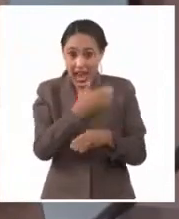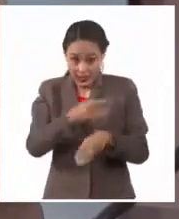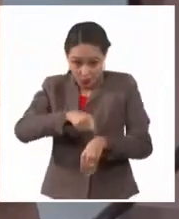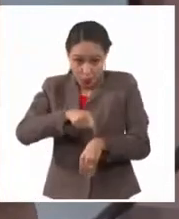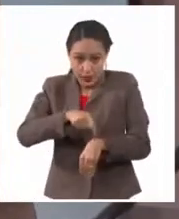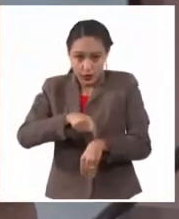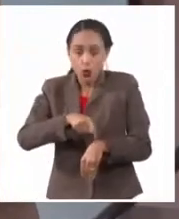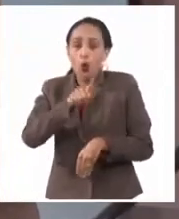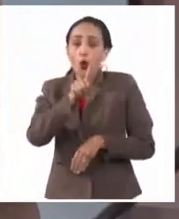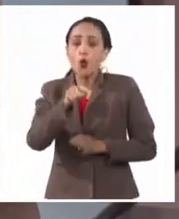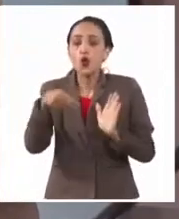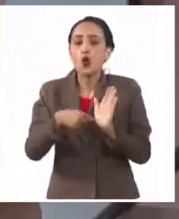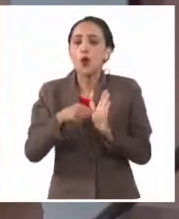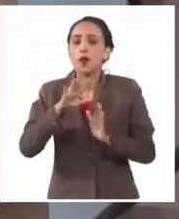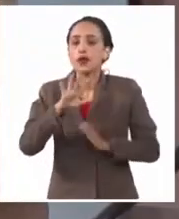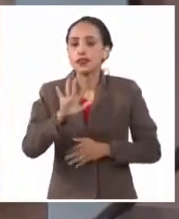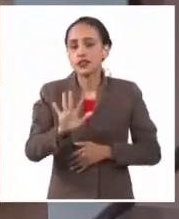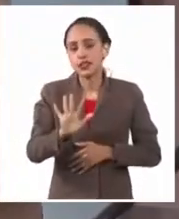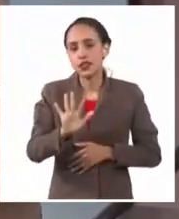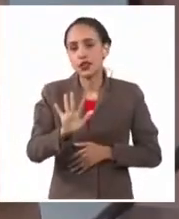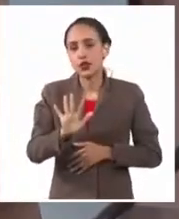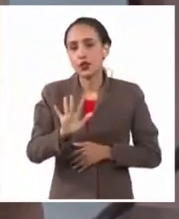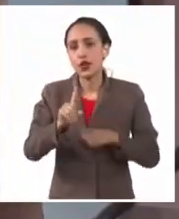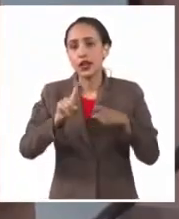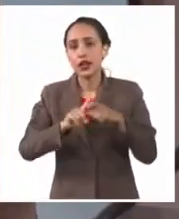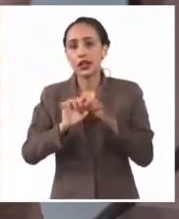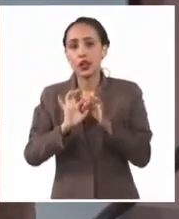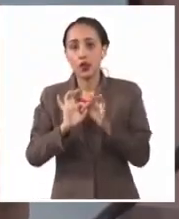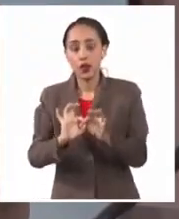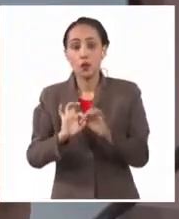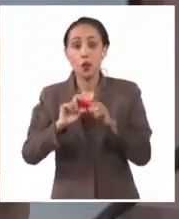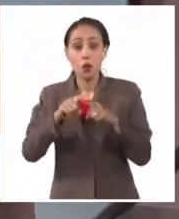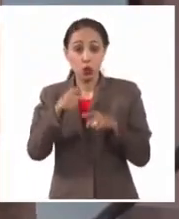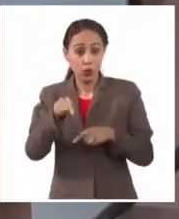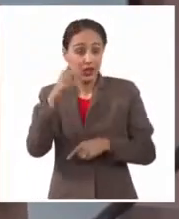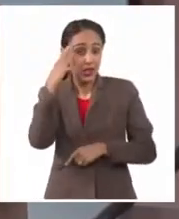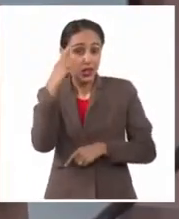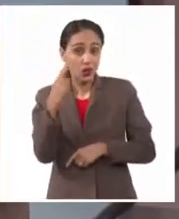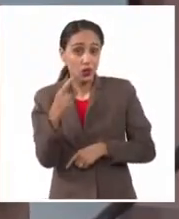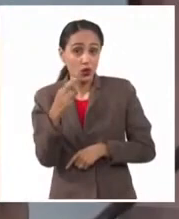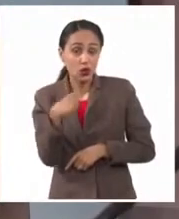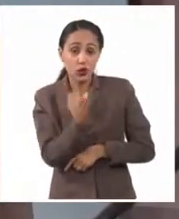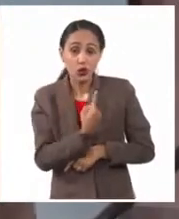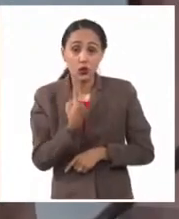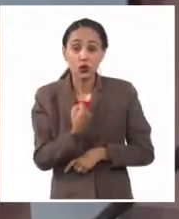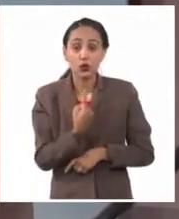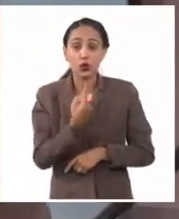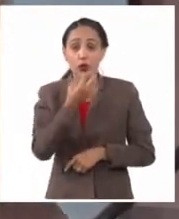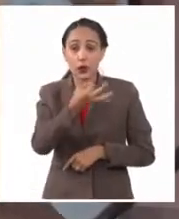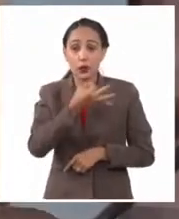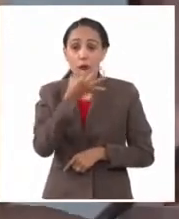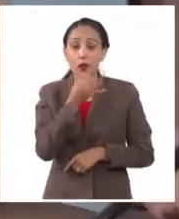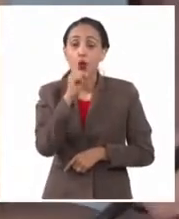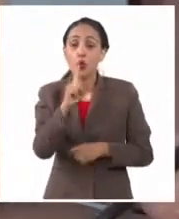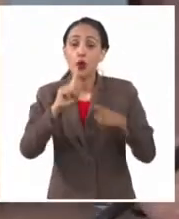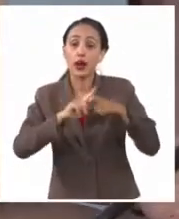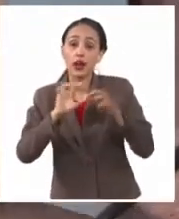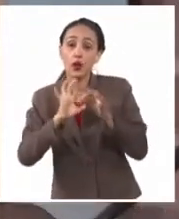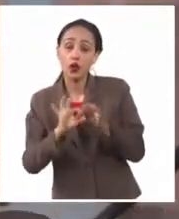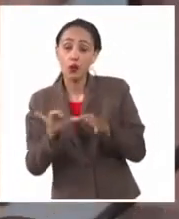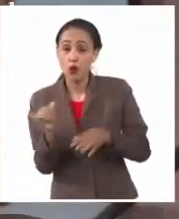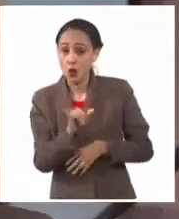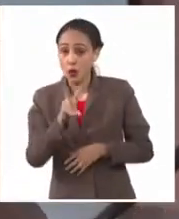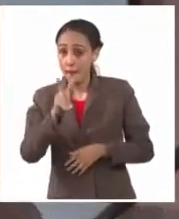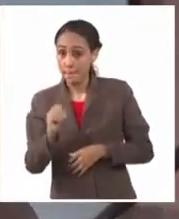,5 kilogramos, porque recuerden de que estábamos hablando un peso, un kilogramo igual a 20